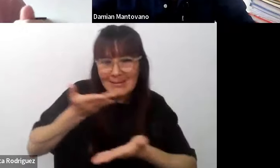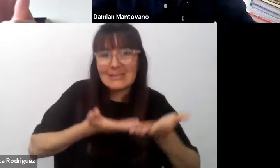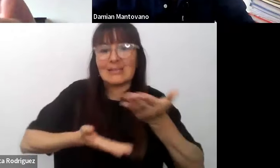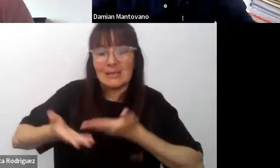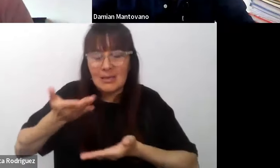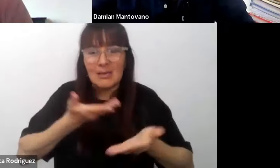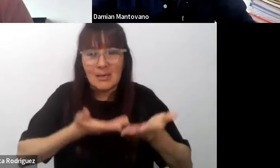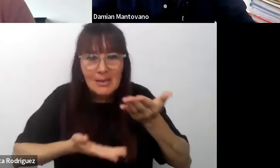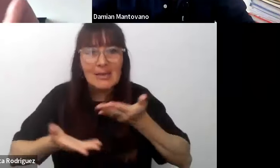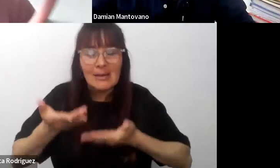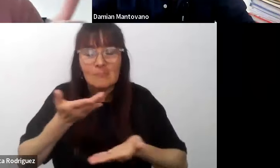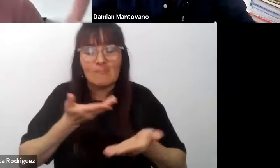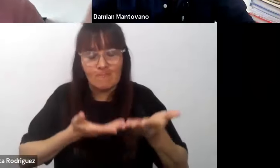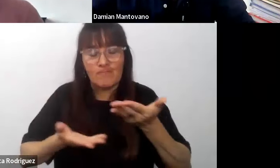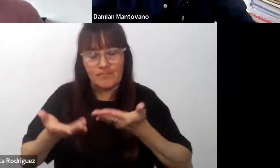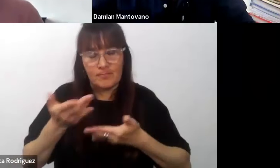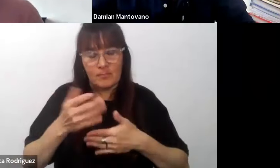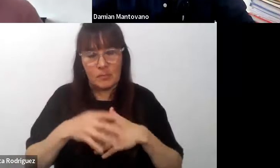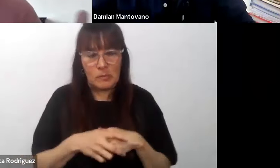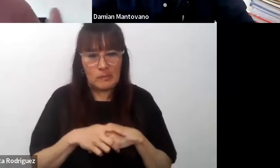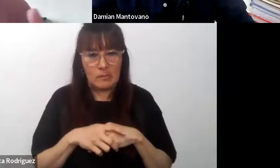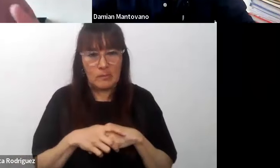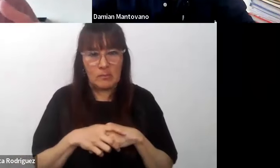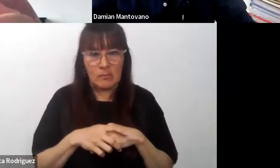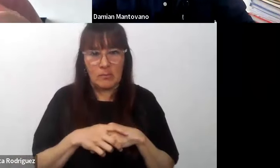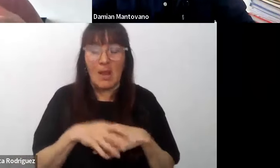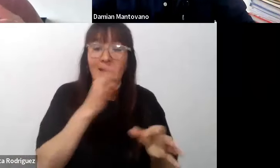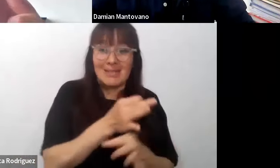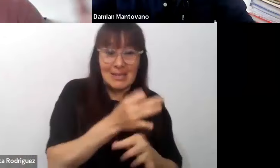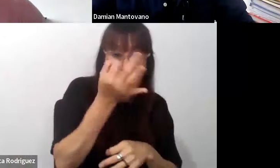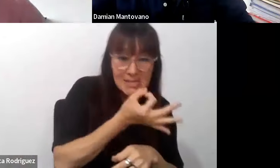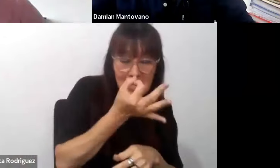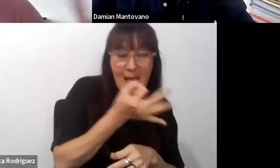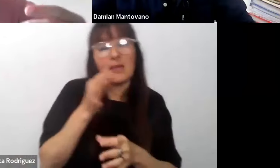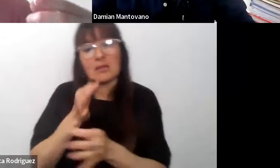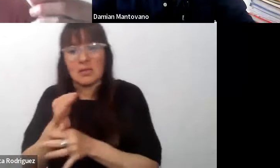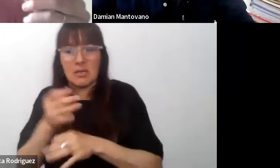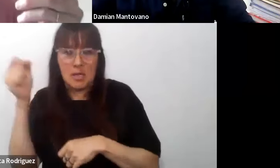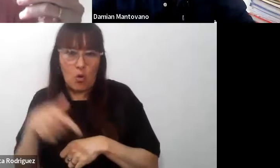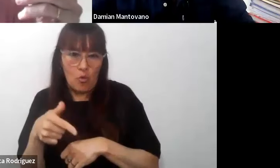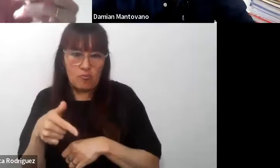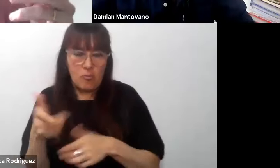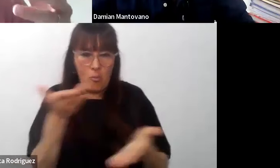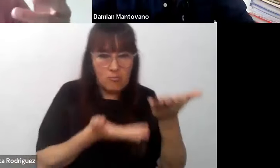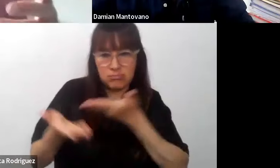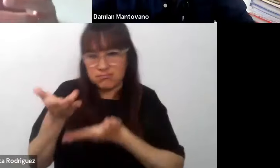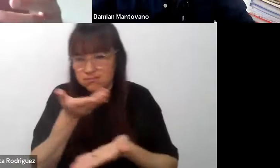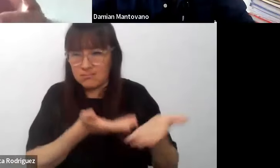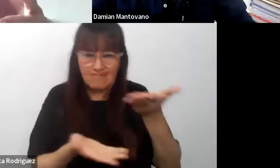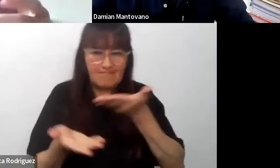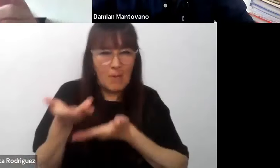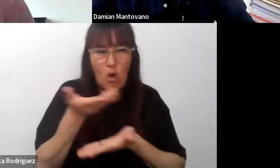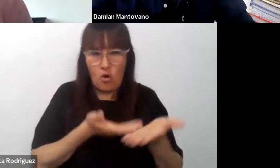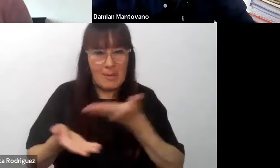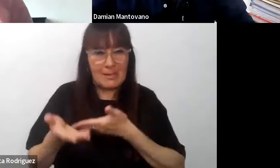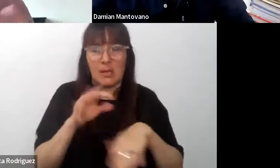un interoficio entre la enseñanza especializada y la común los los docentes especializados